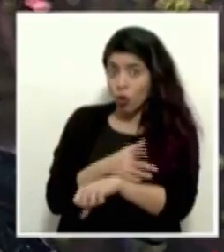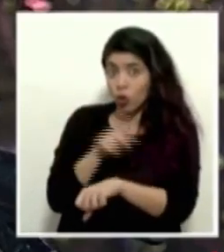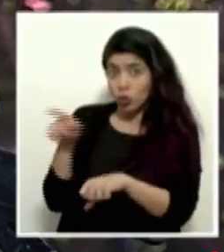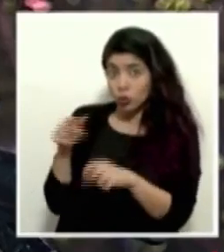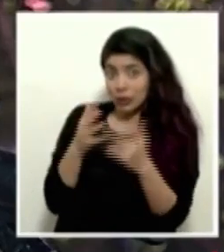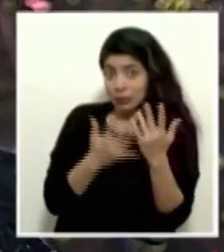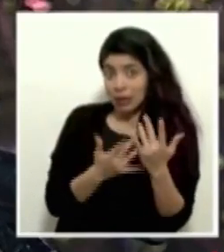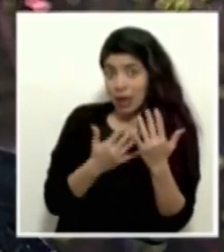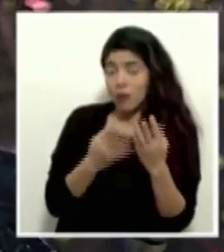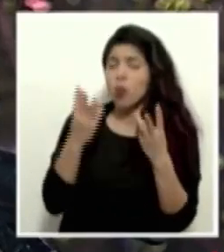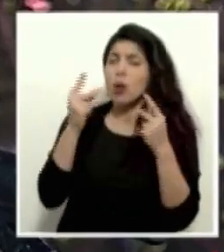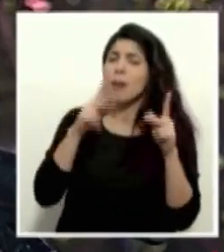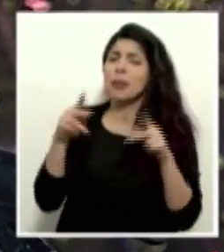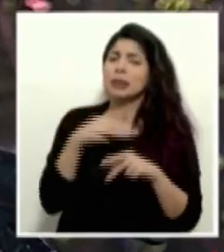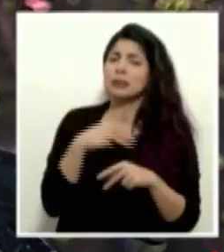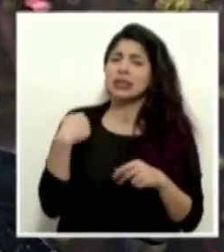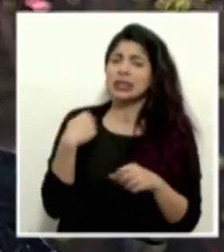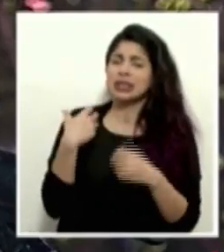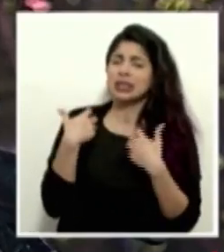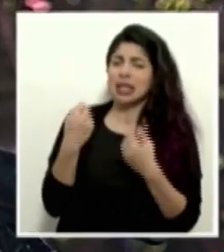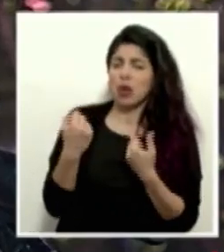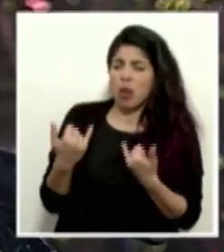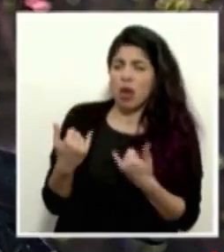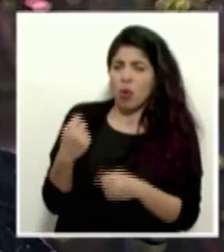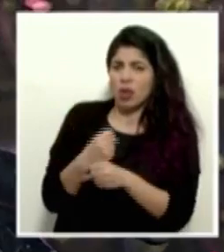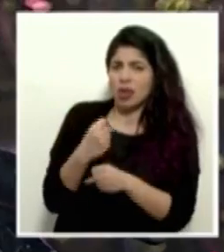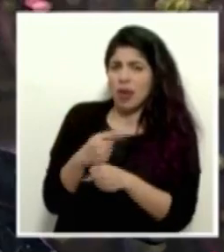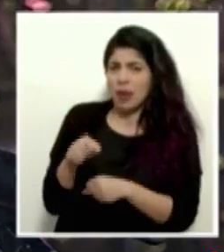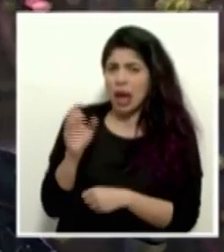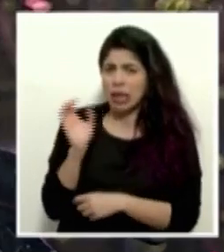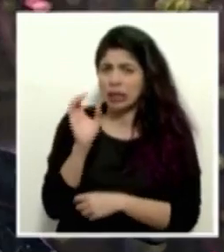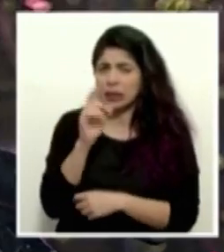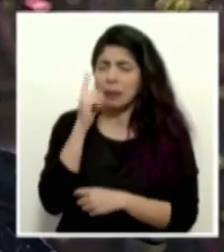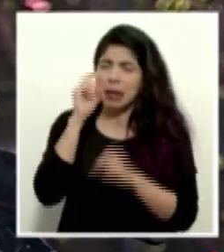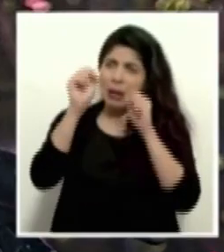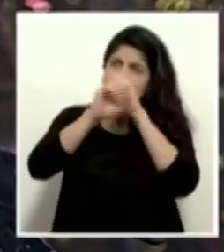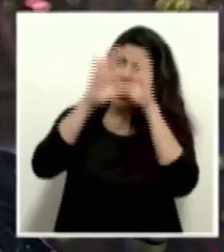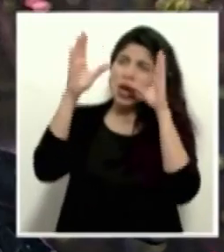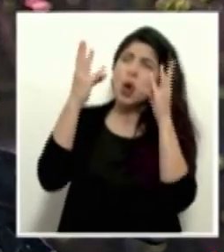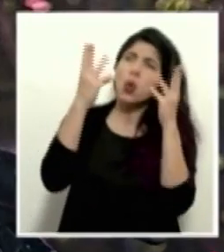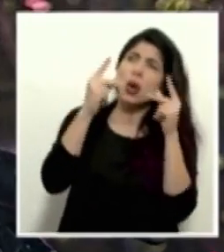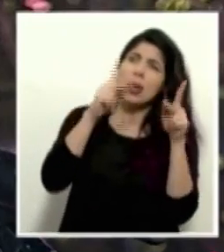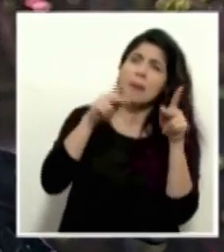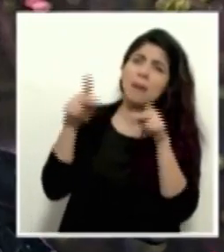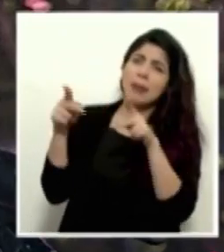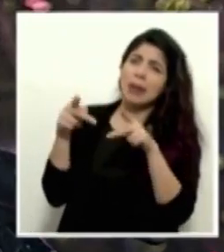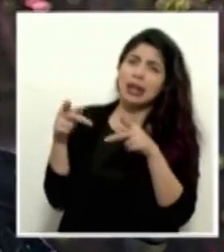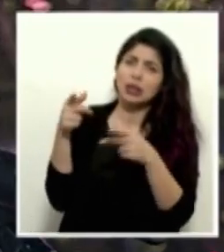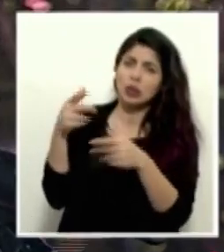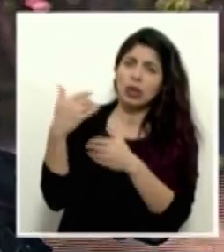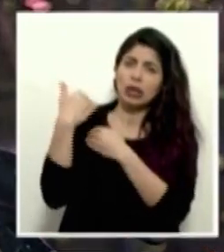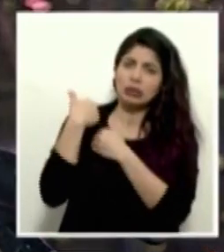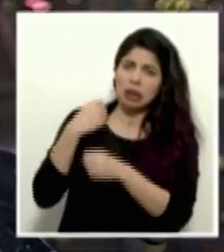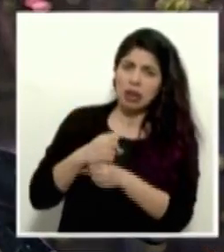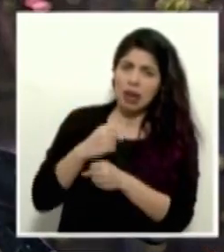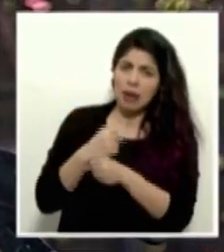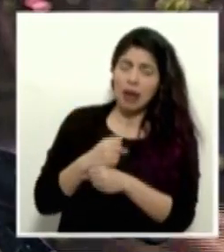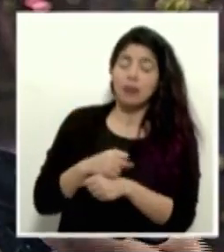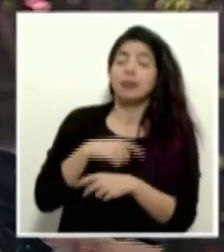cuántas personas del Ministerio de Salud están trabajando en esto? Como para dimensionar en las manos de cuántas personas está este trabajo.